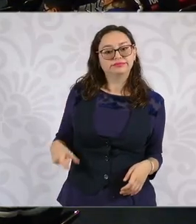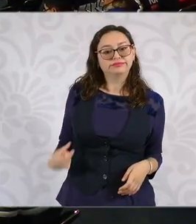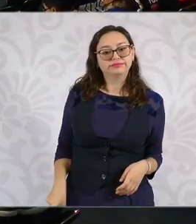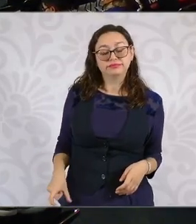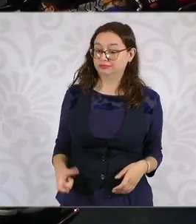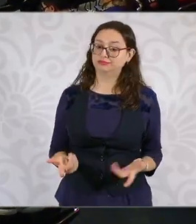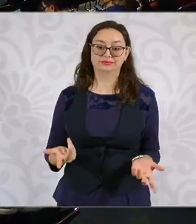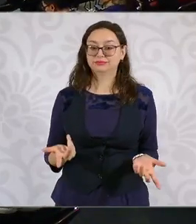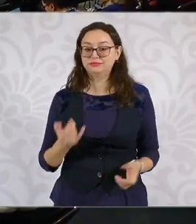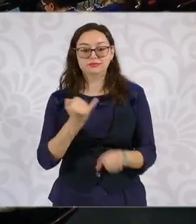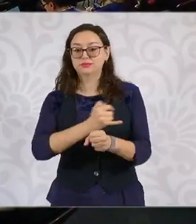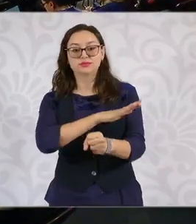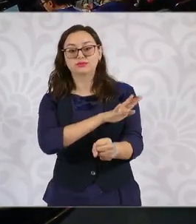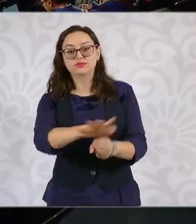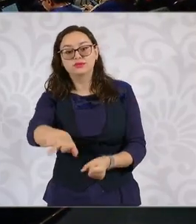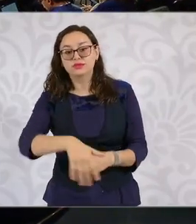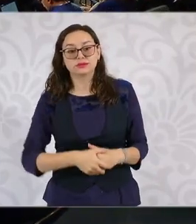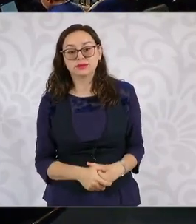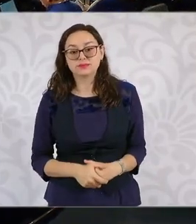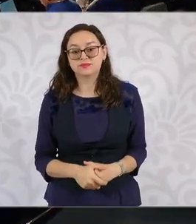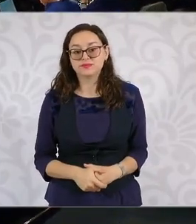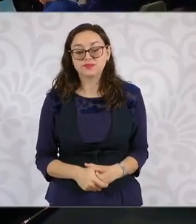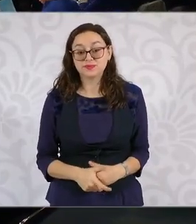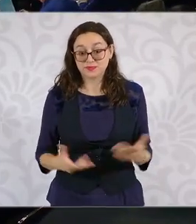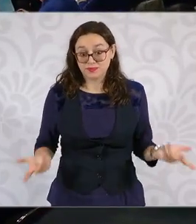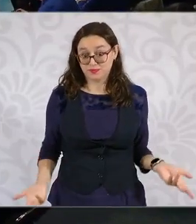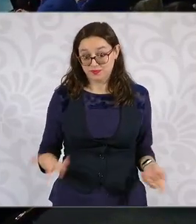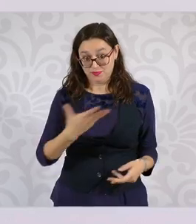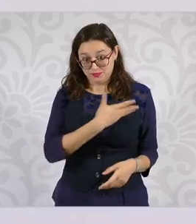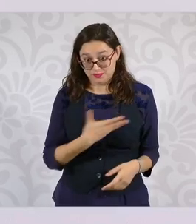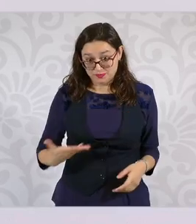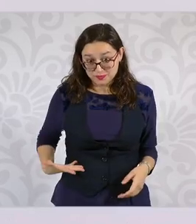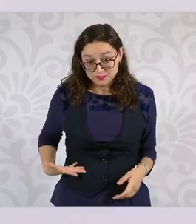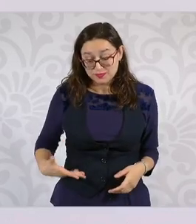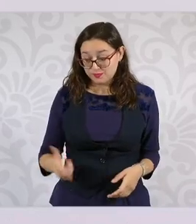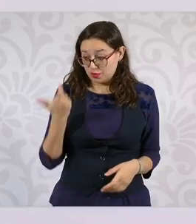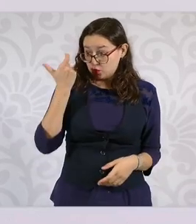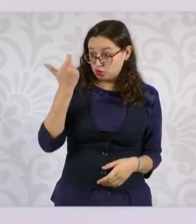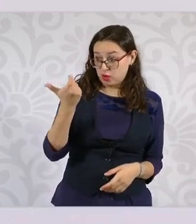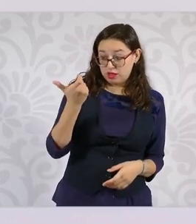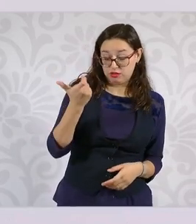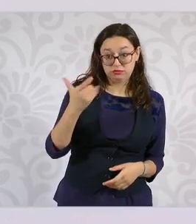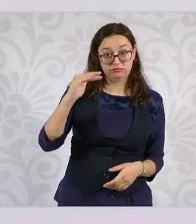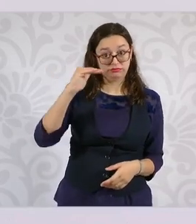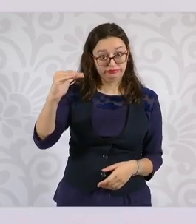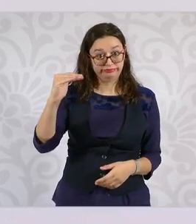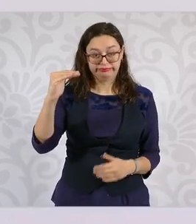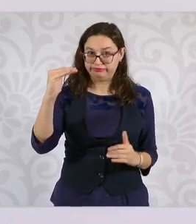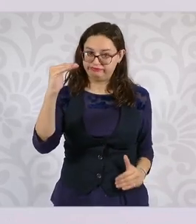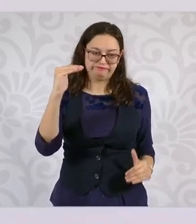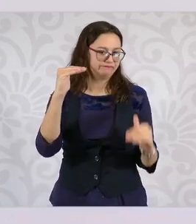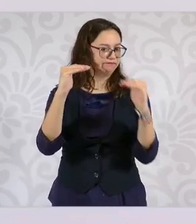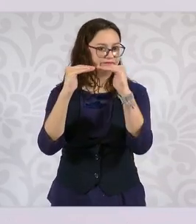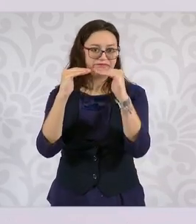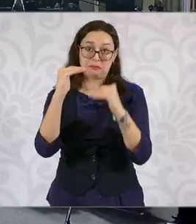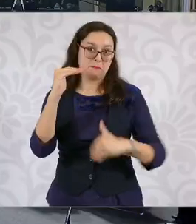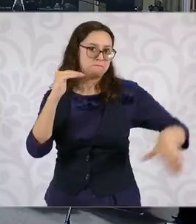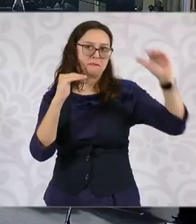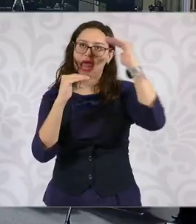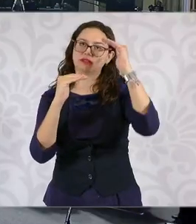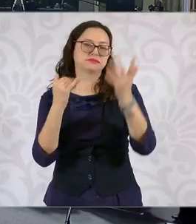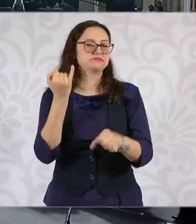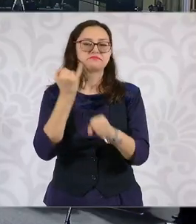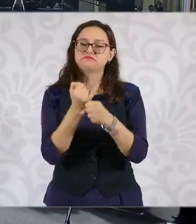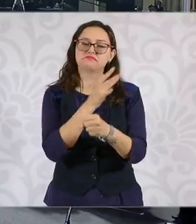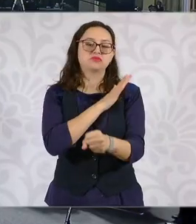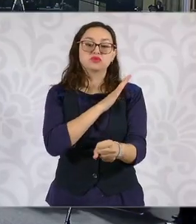presidenta, que se redujo a la mitad desde el periodo del presidente López Obrador. Entonces,